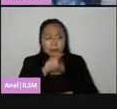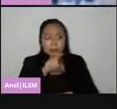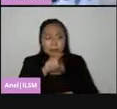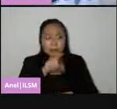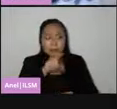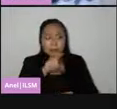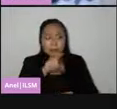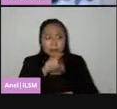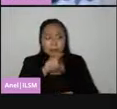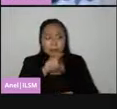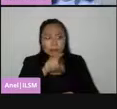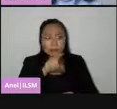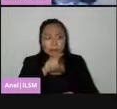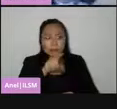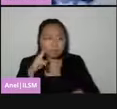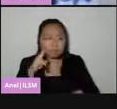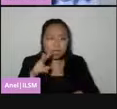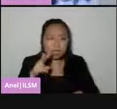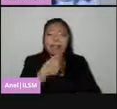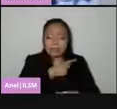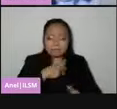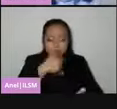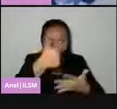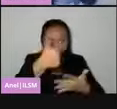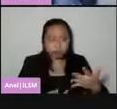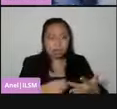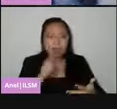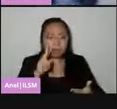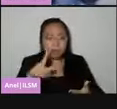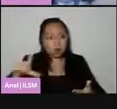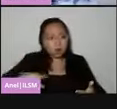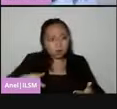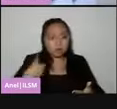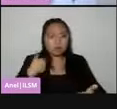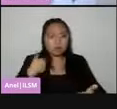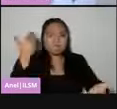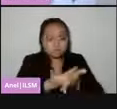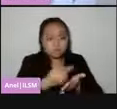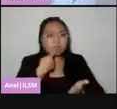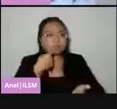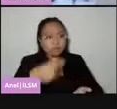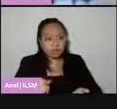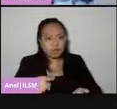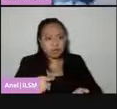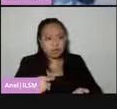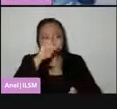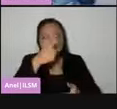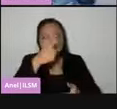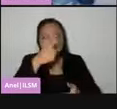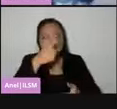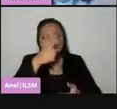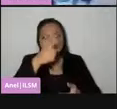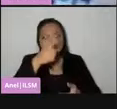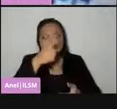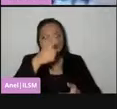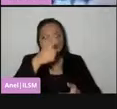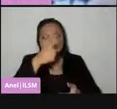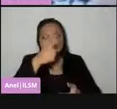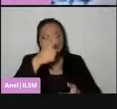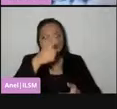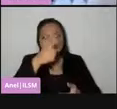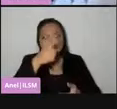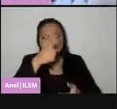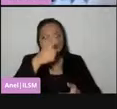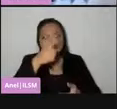exijan cuentas de los órganos de gobierno, que demanden la generación y la difusión de la información que sirve de sustento